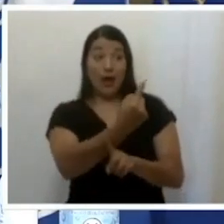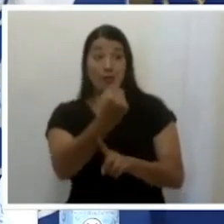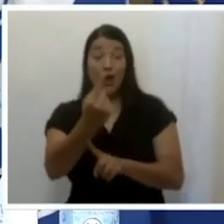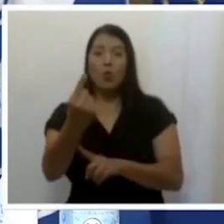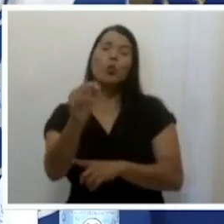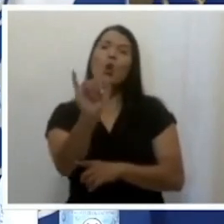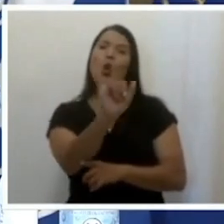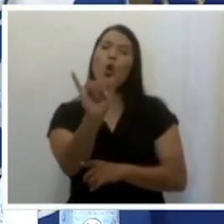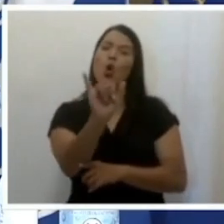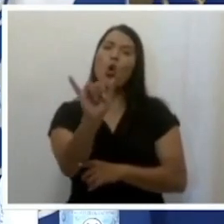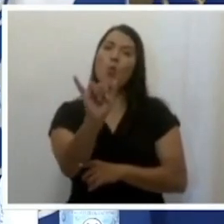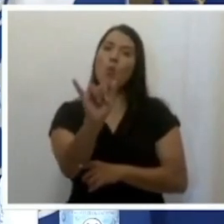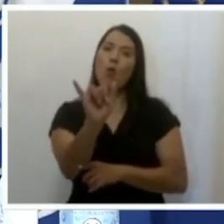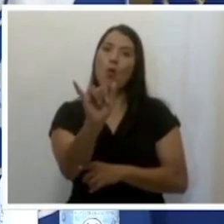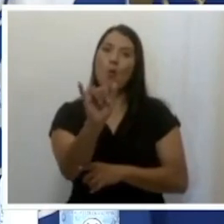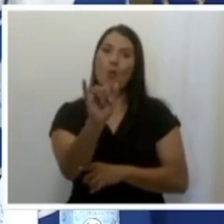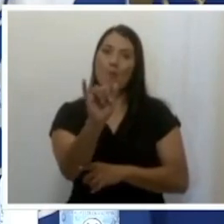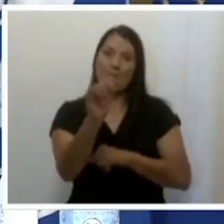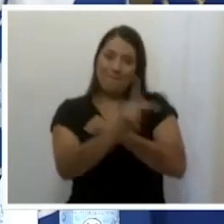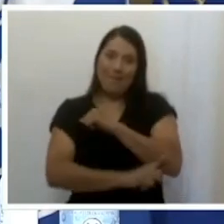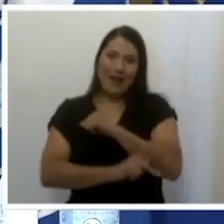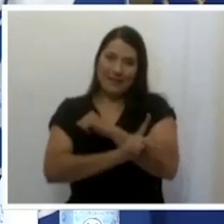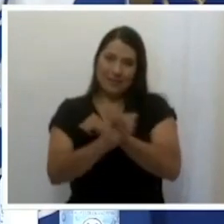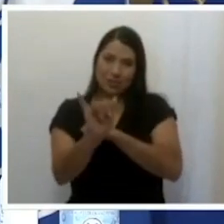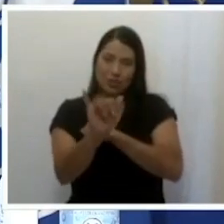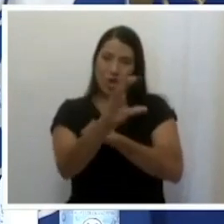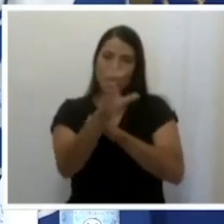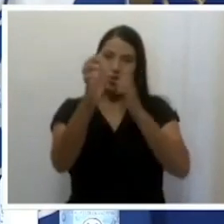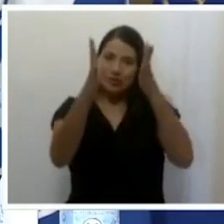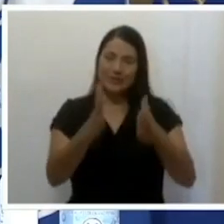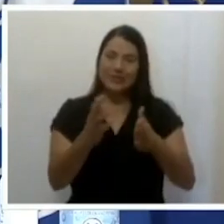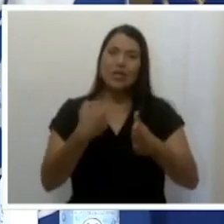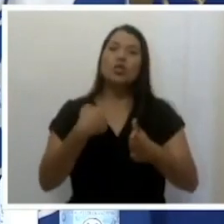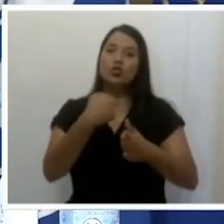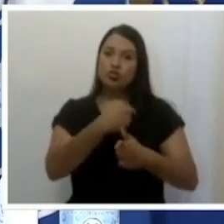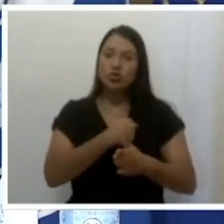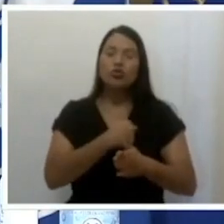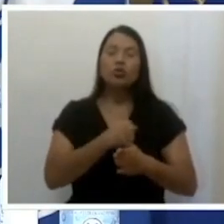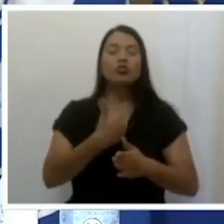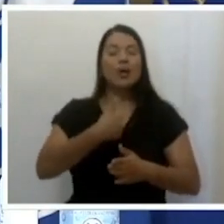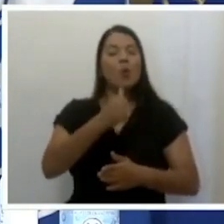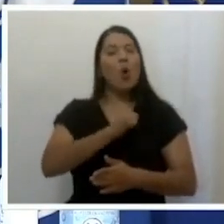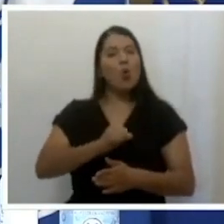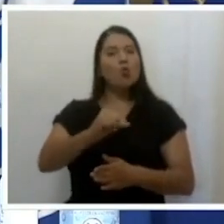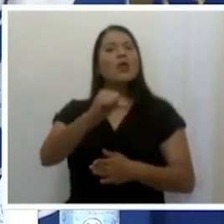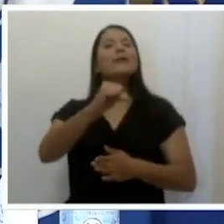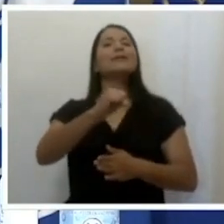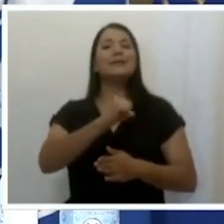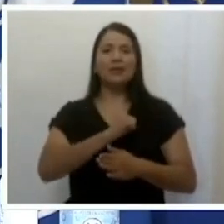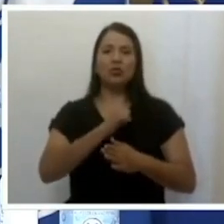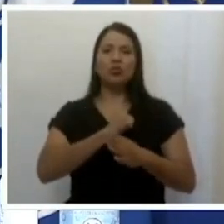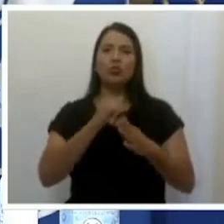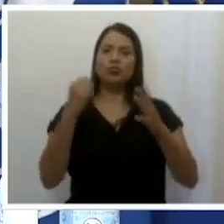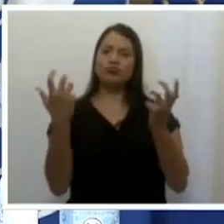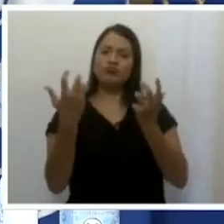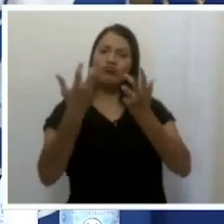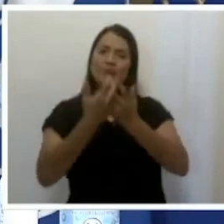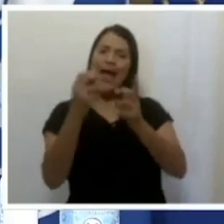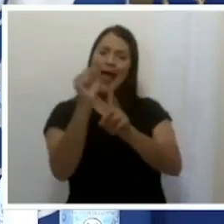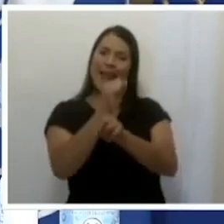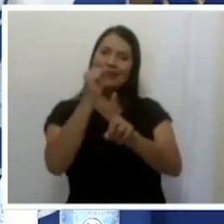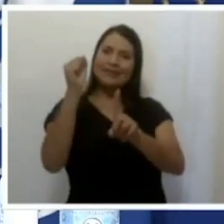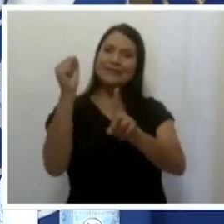acorde al riesgo que estamos corriendo. Al riesgo que estamos corriendo de saturar